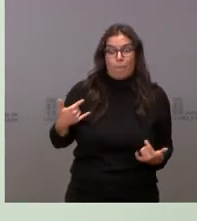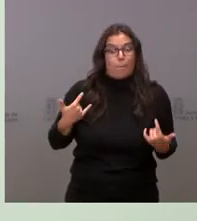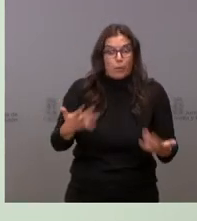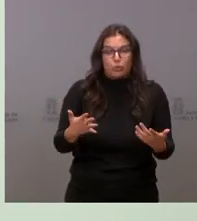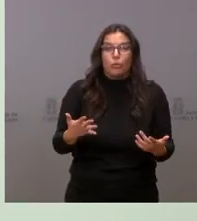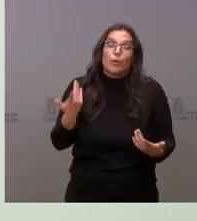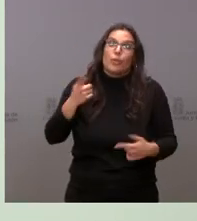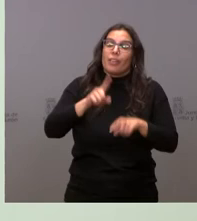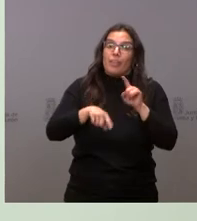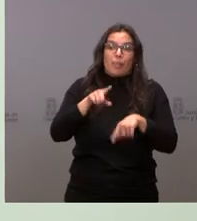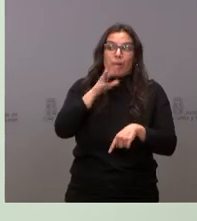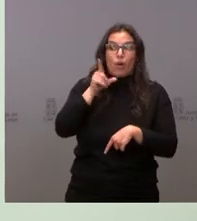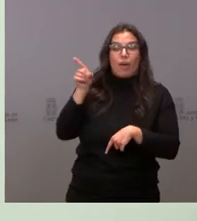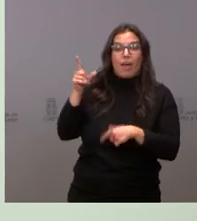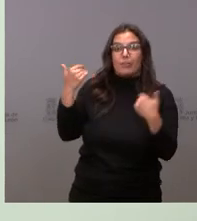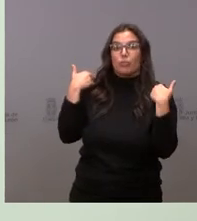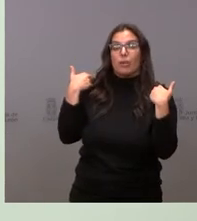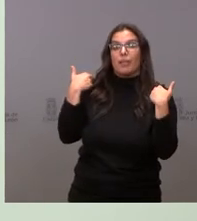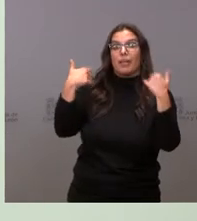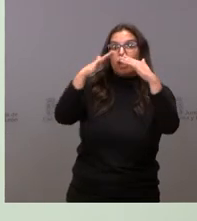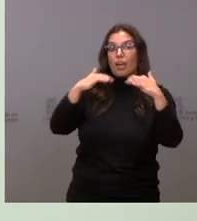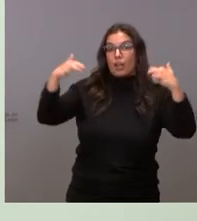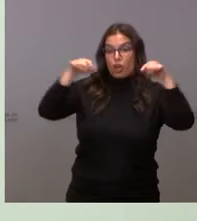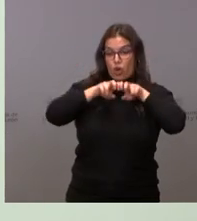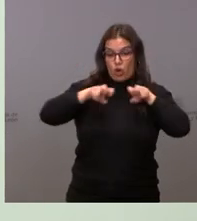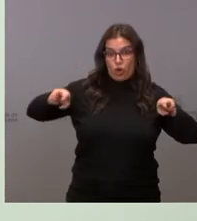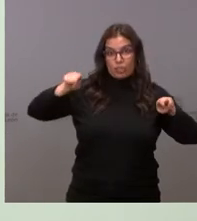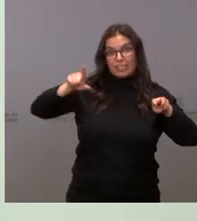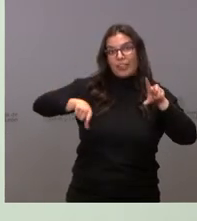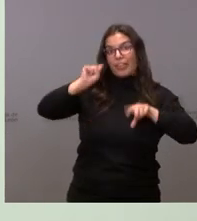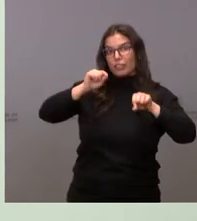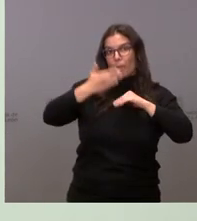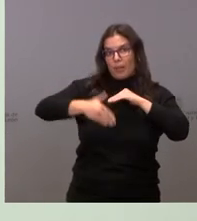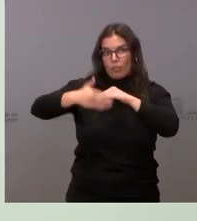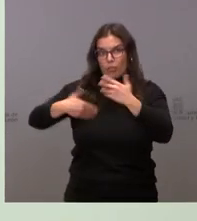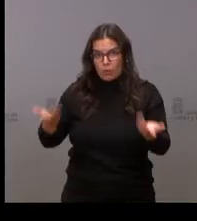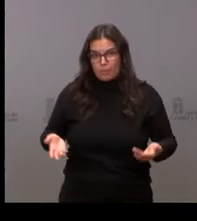pero ya le corresponde a la Mesa del Parlamento el tomar estas decisiones.